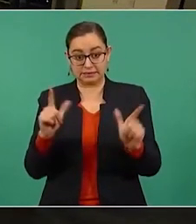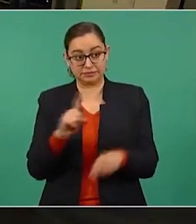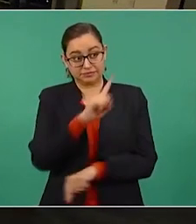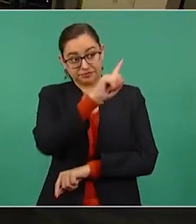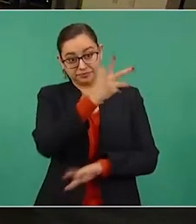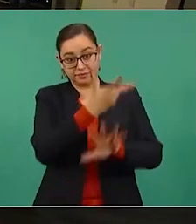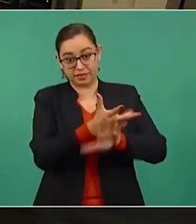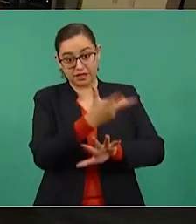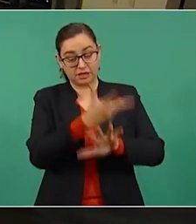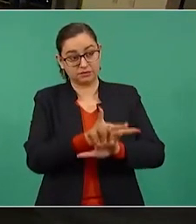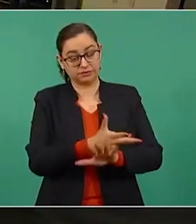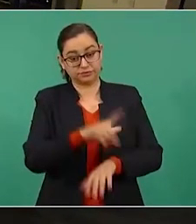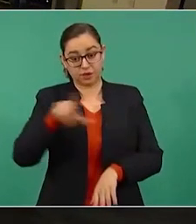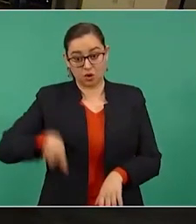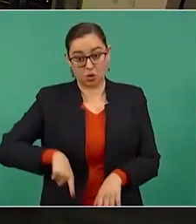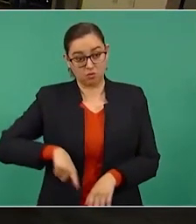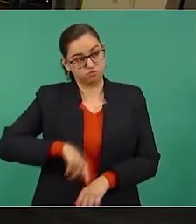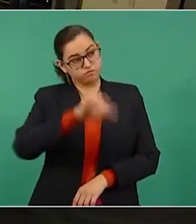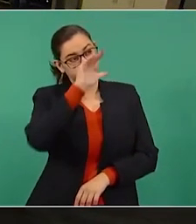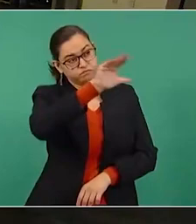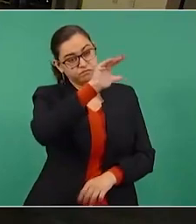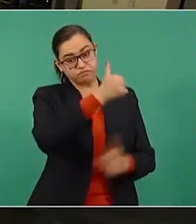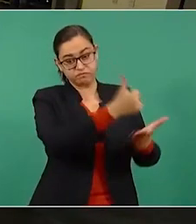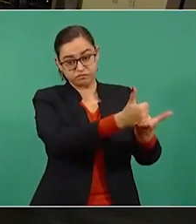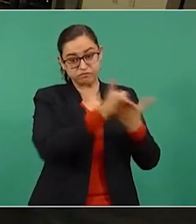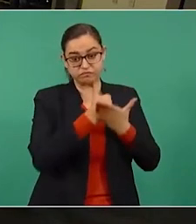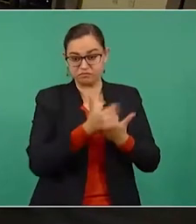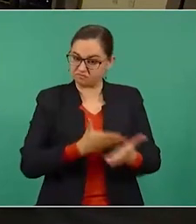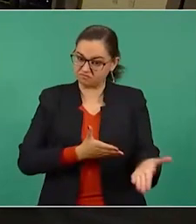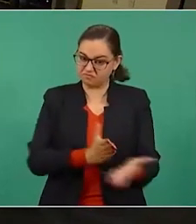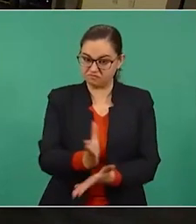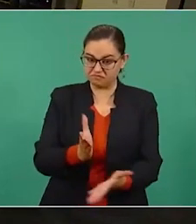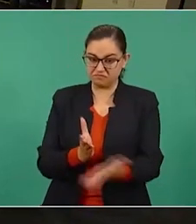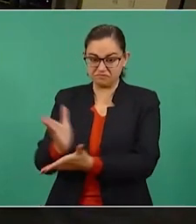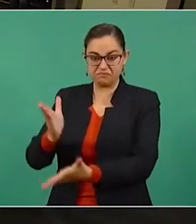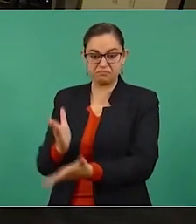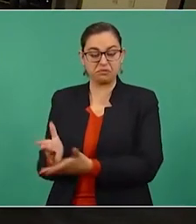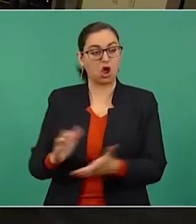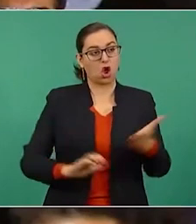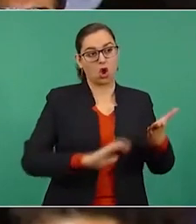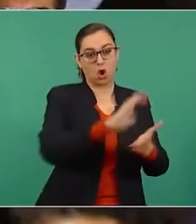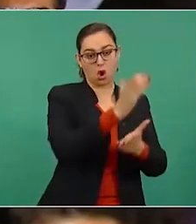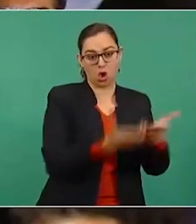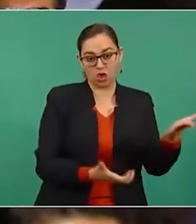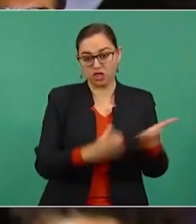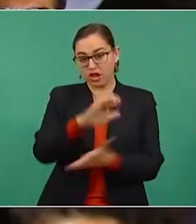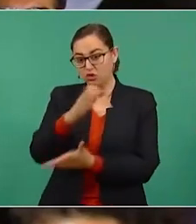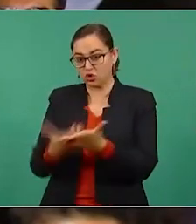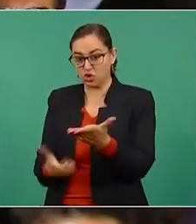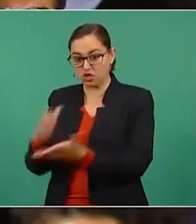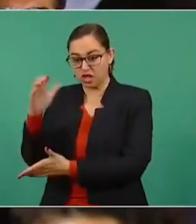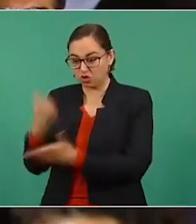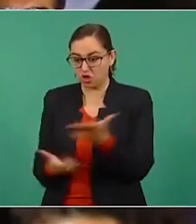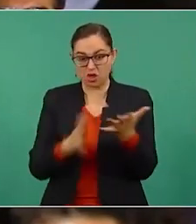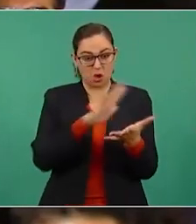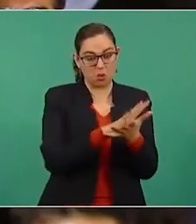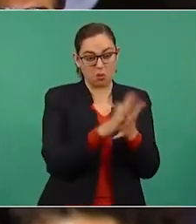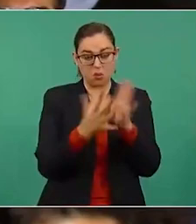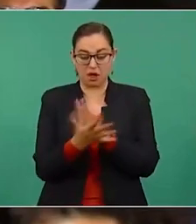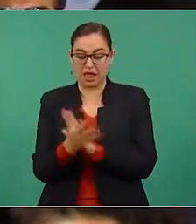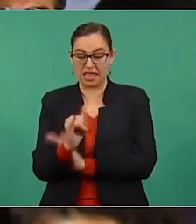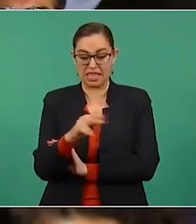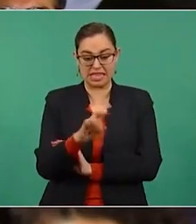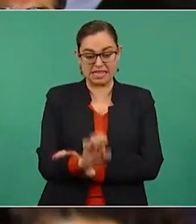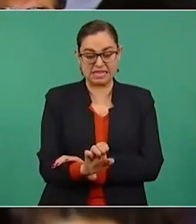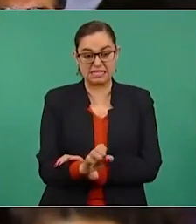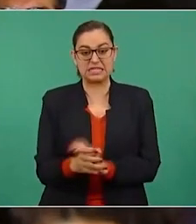intervenir en los asuntos de México, que haya celebrado contratos o, mejor dicho, contubernios con el INE,